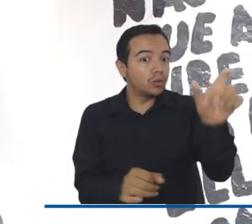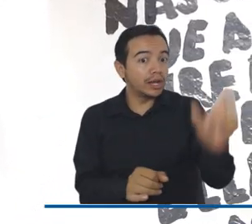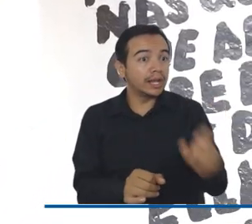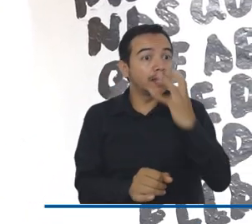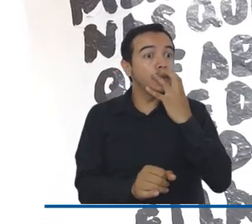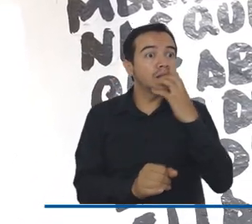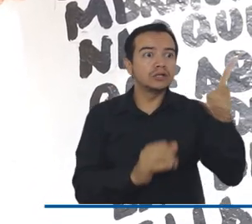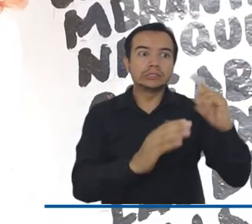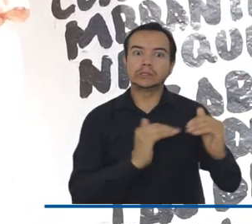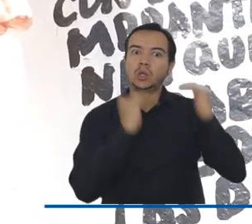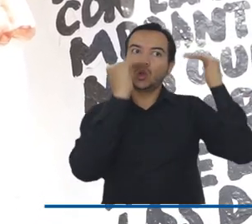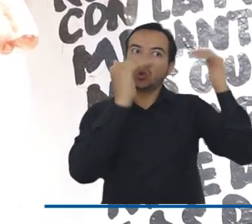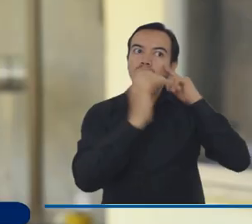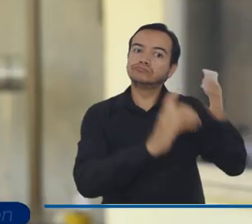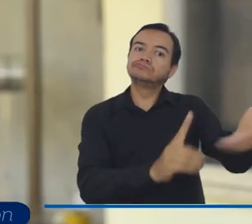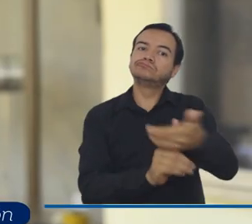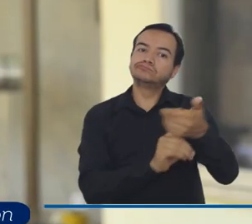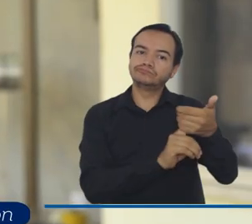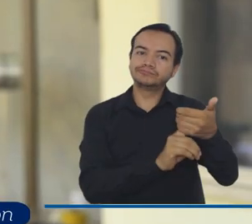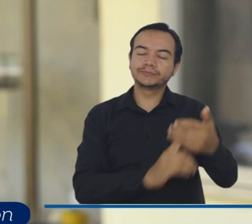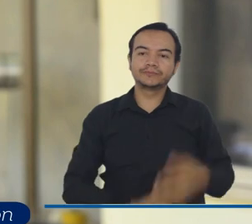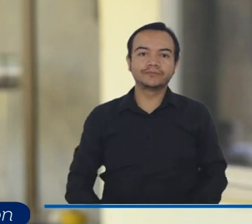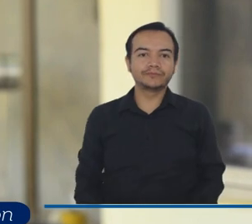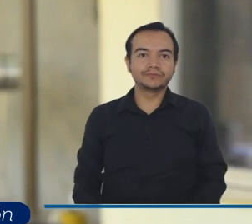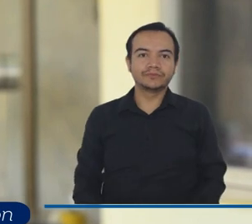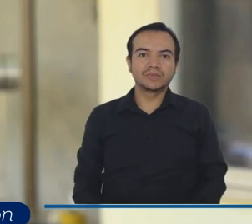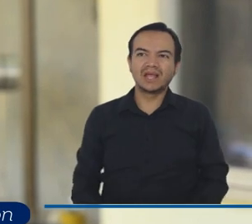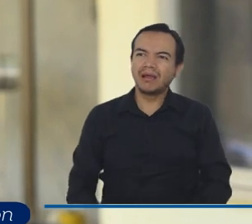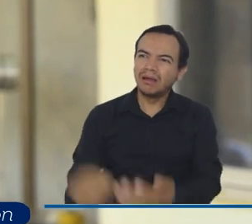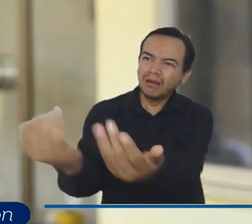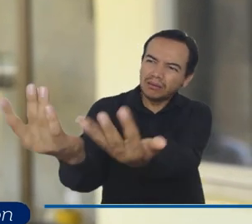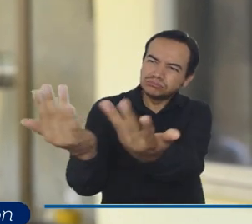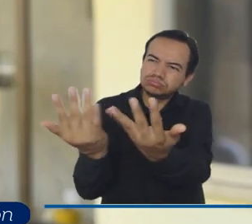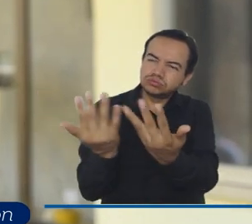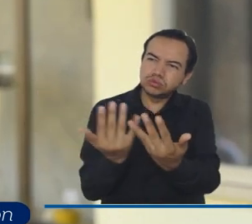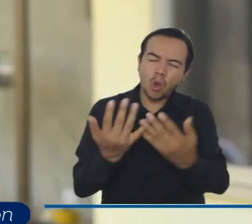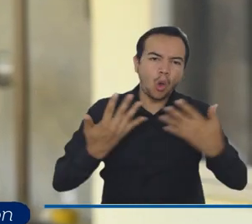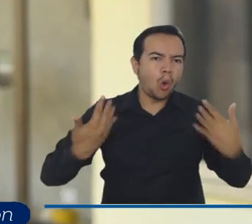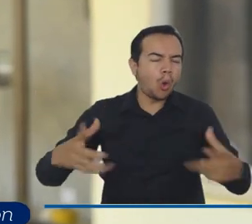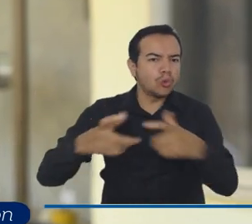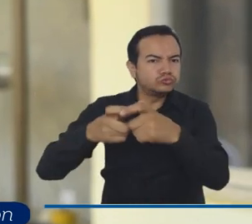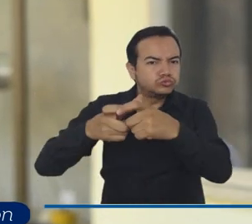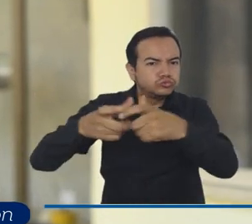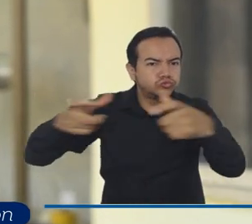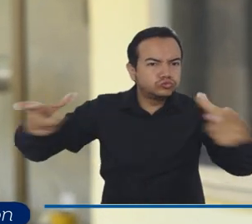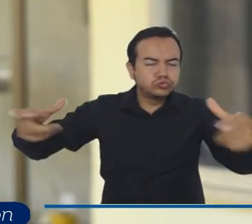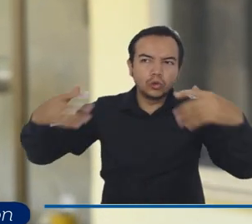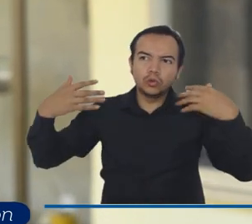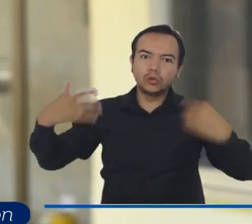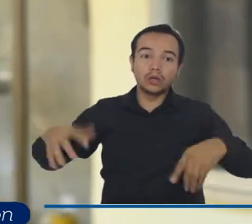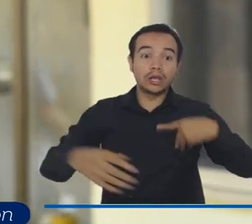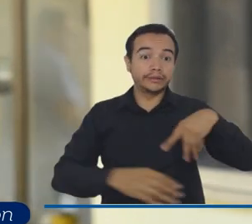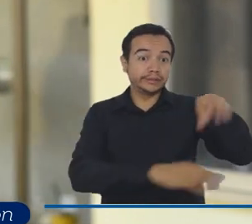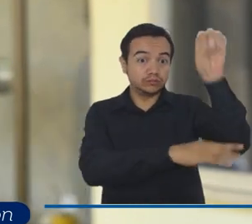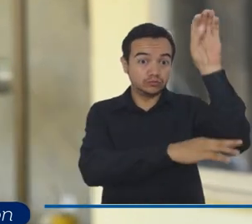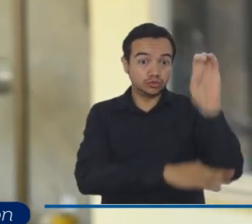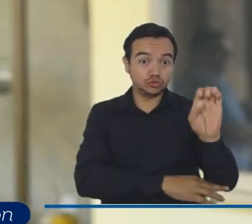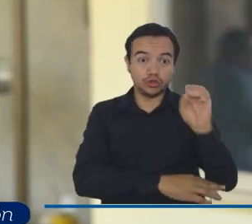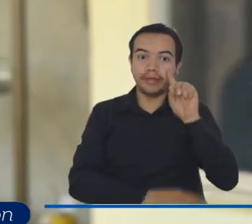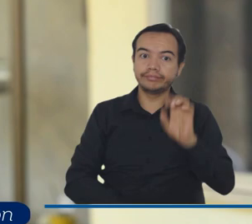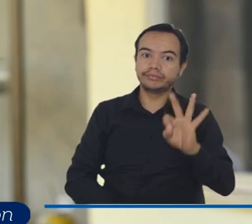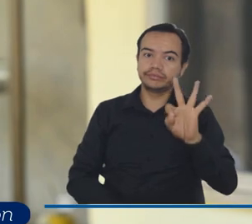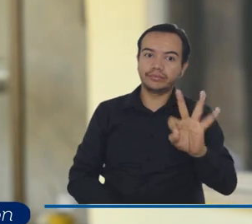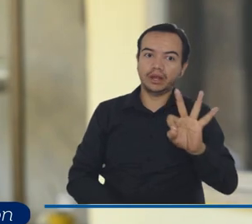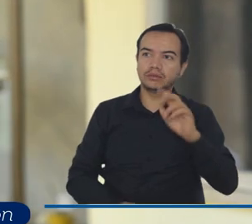Márquez. Una asistencia abrumadora. En todas las tres conferencias hubo bastante personal